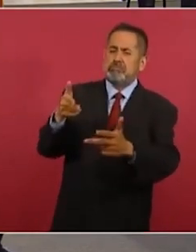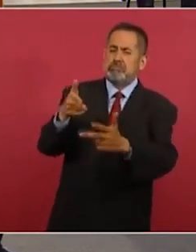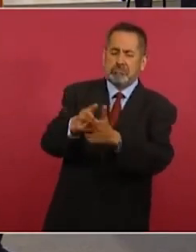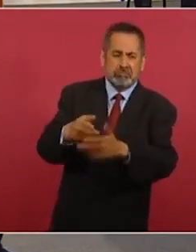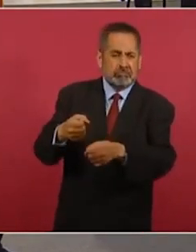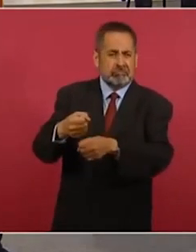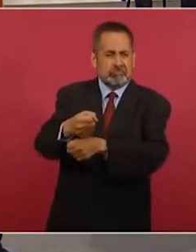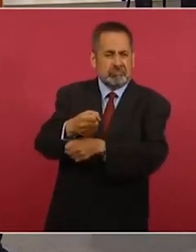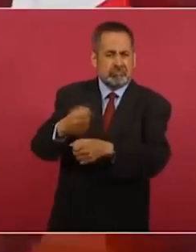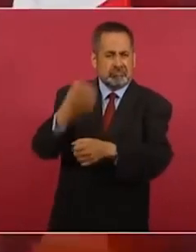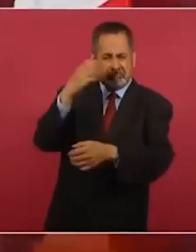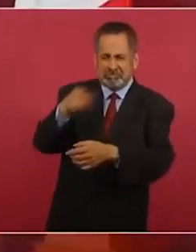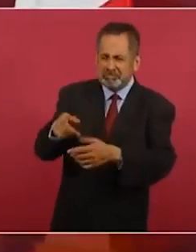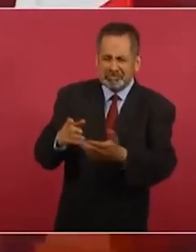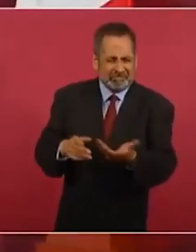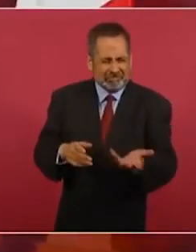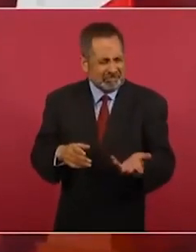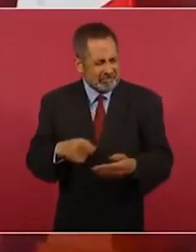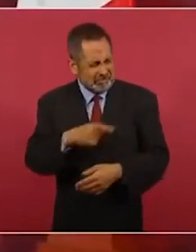represores?